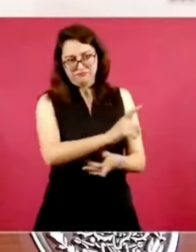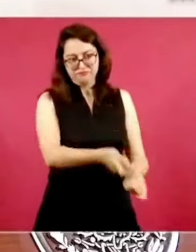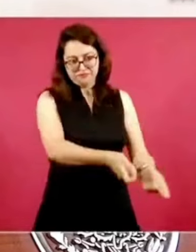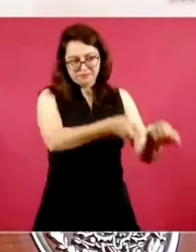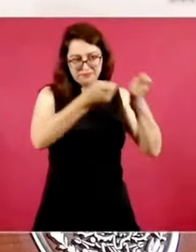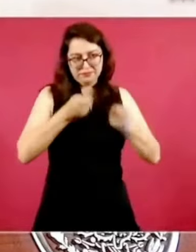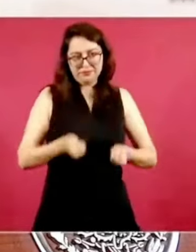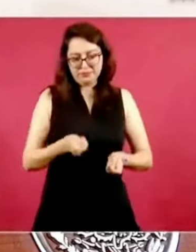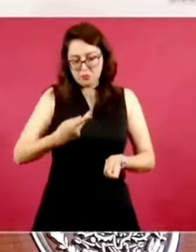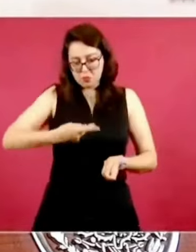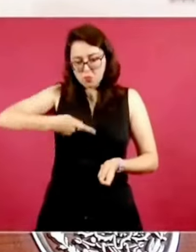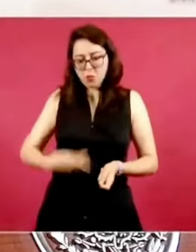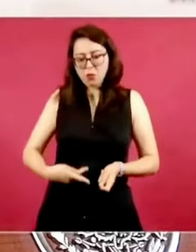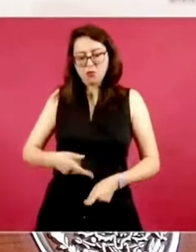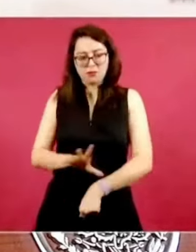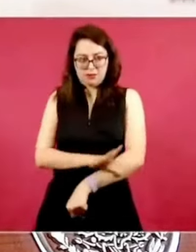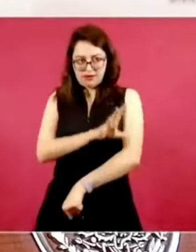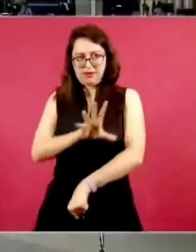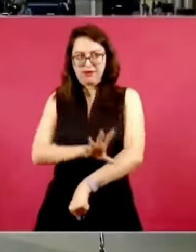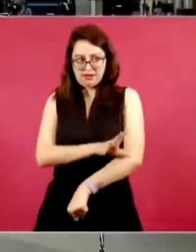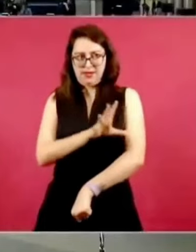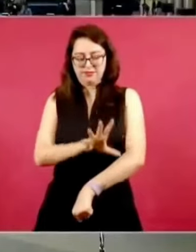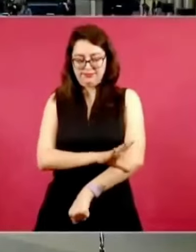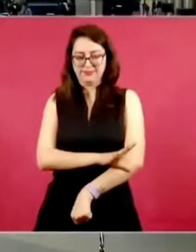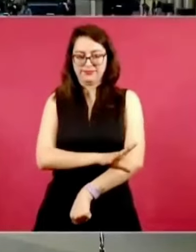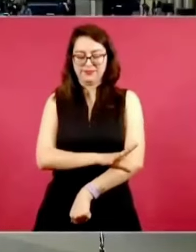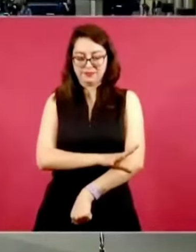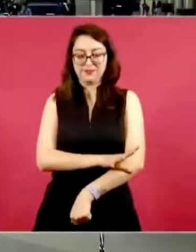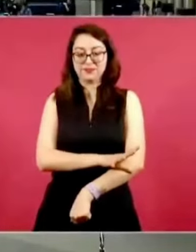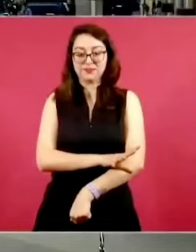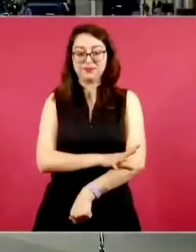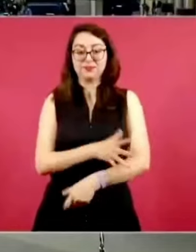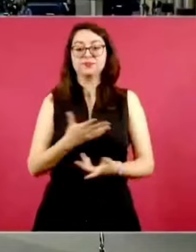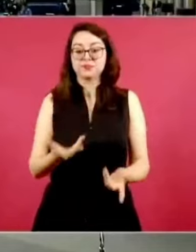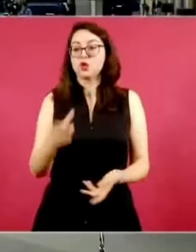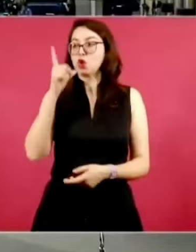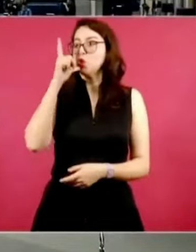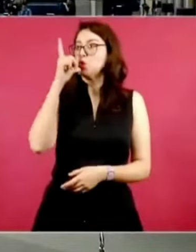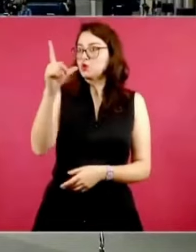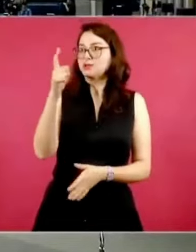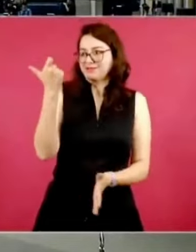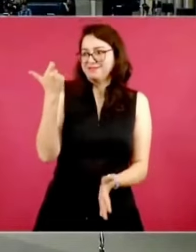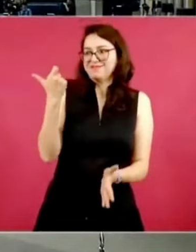lo hemos dicho, por eso el precio de la luz.